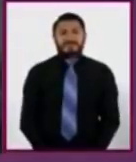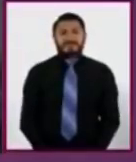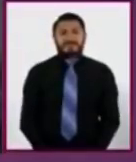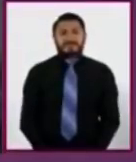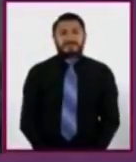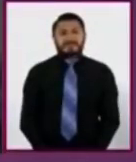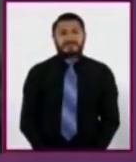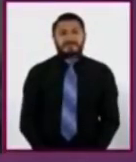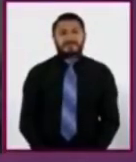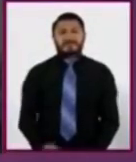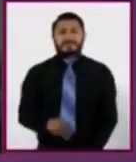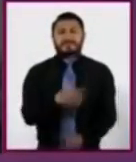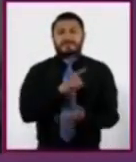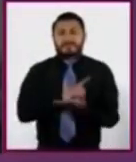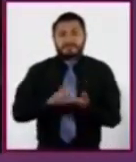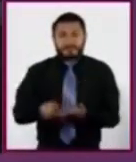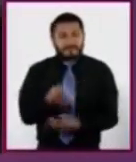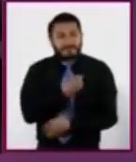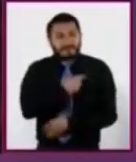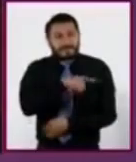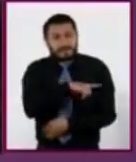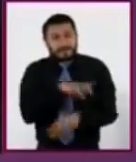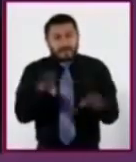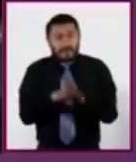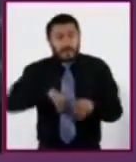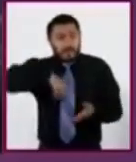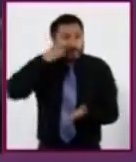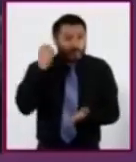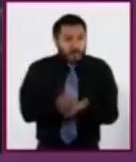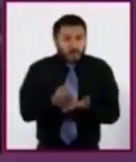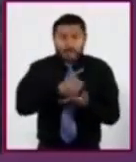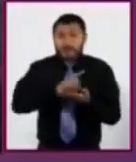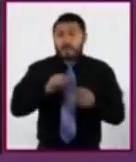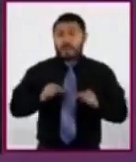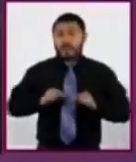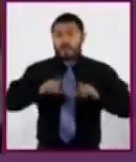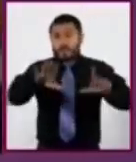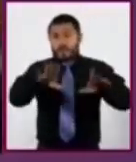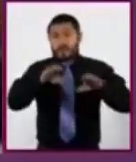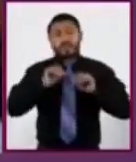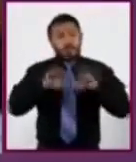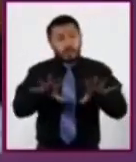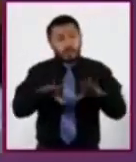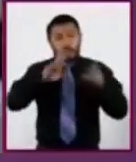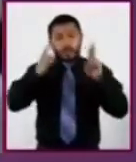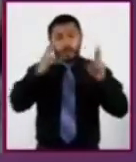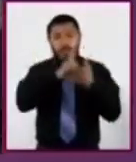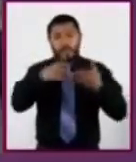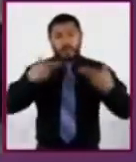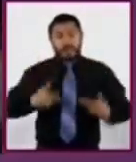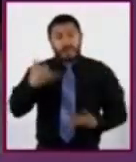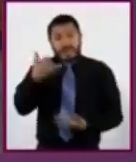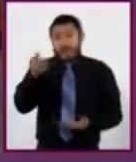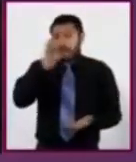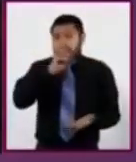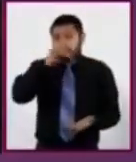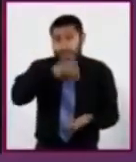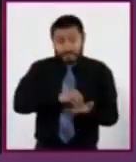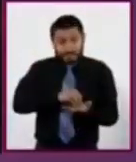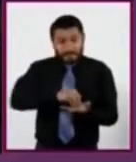El derecho a la salud está plasmado en la Declaración Universal de los Derechos Humanos y en la Constitución Mexicana,